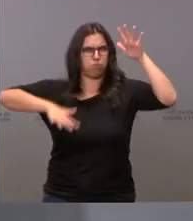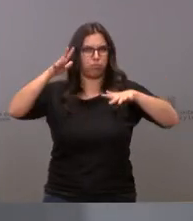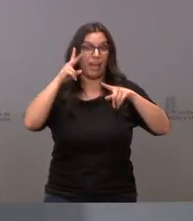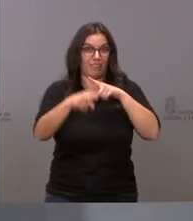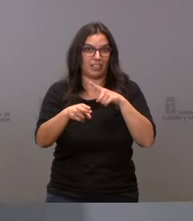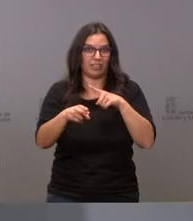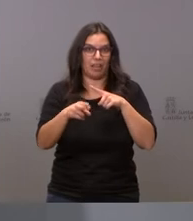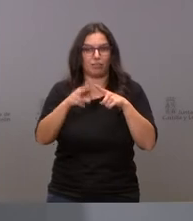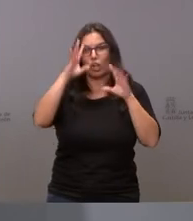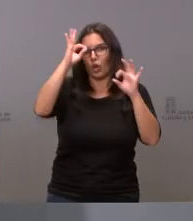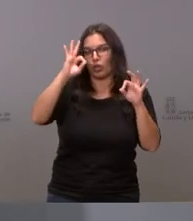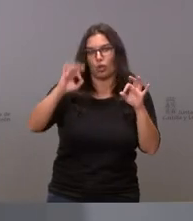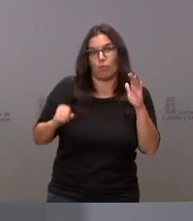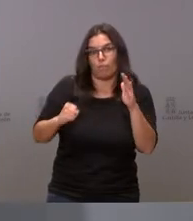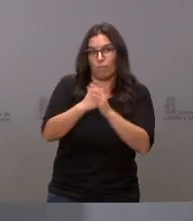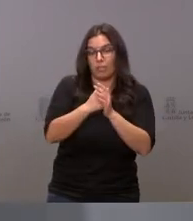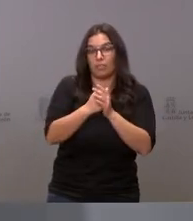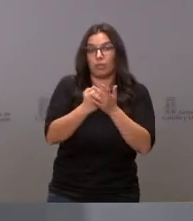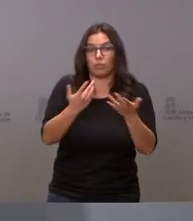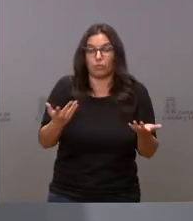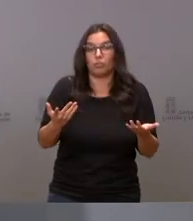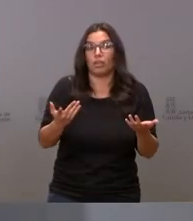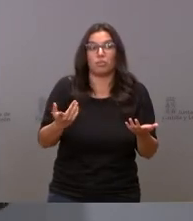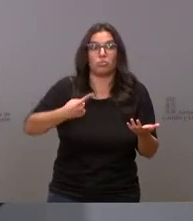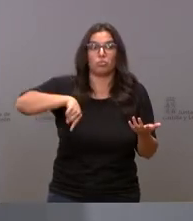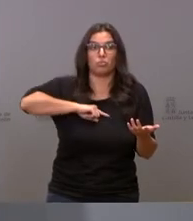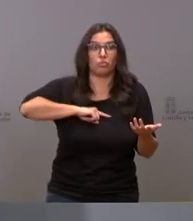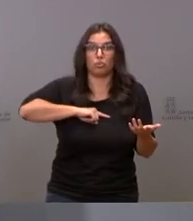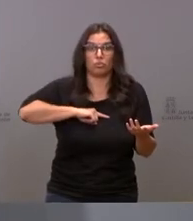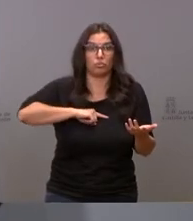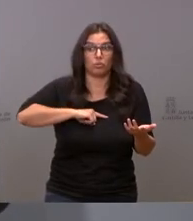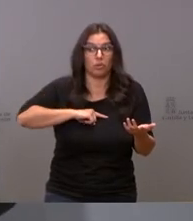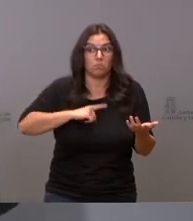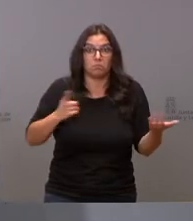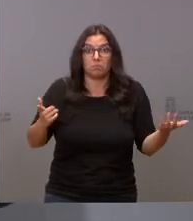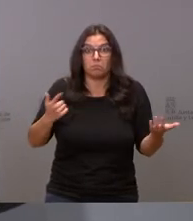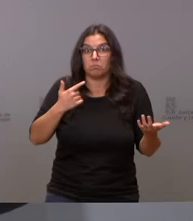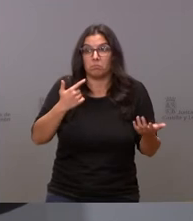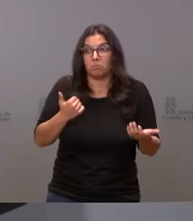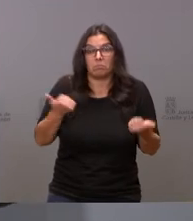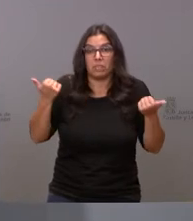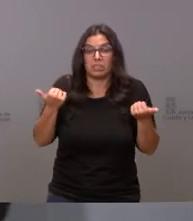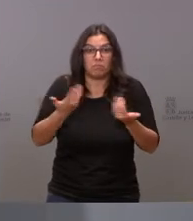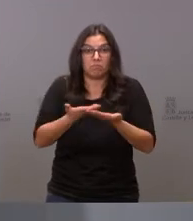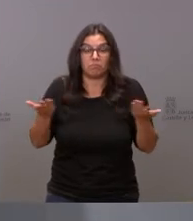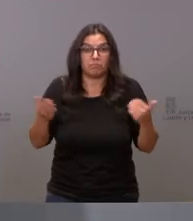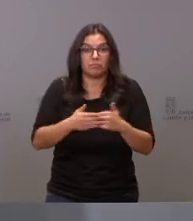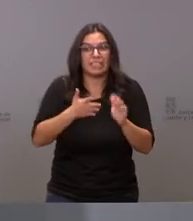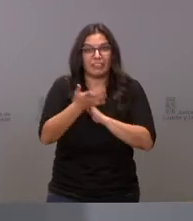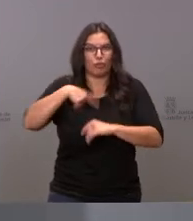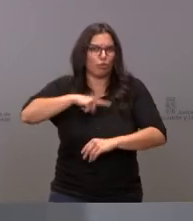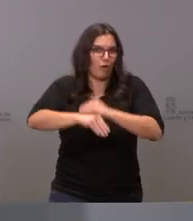más racional posible en lo cual nosotros no tenemos más que decir nosotros ya lo